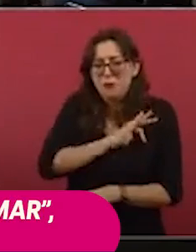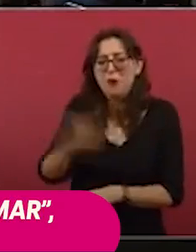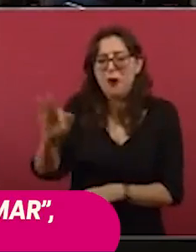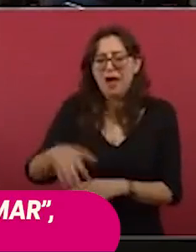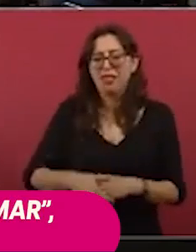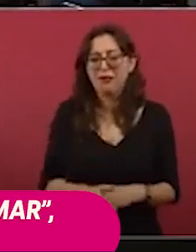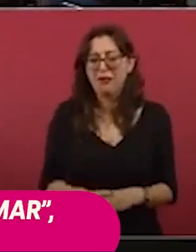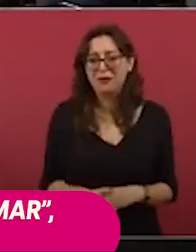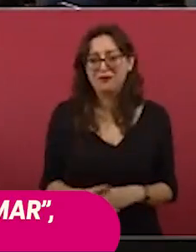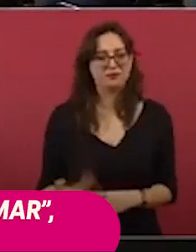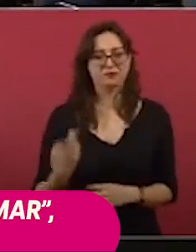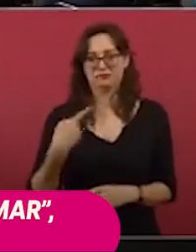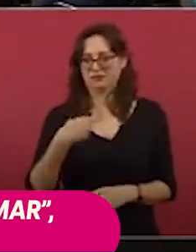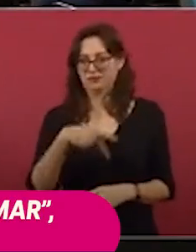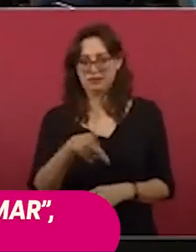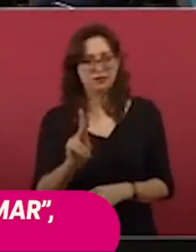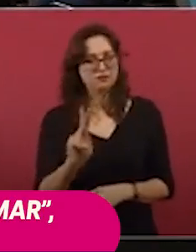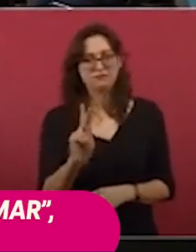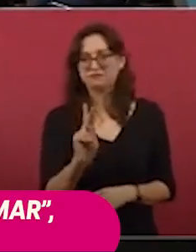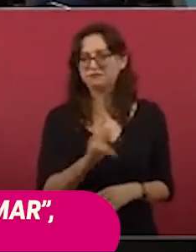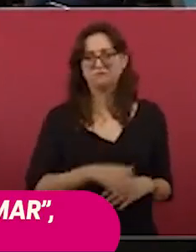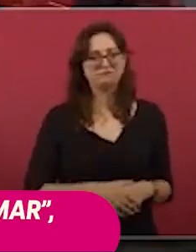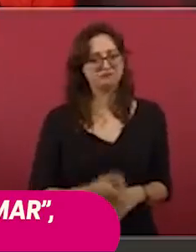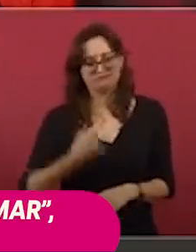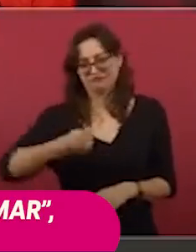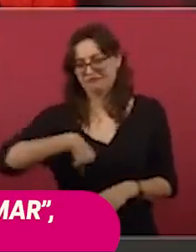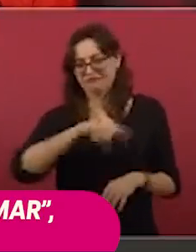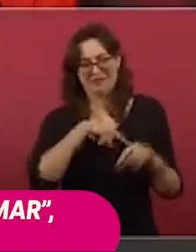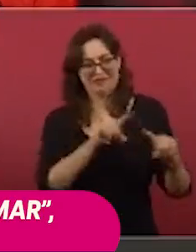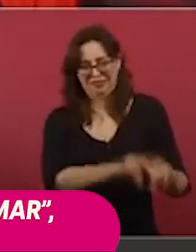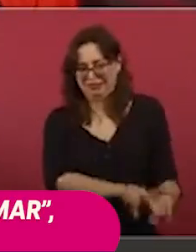pero no queremos transar,